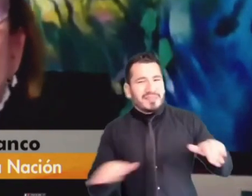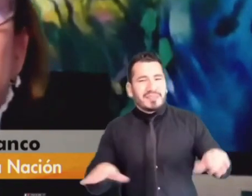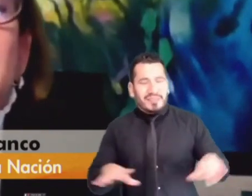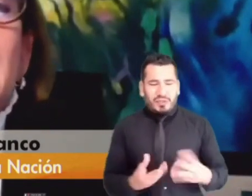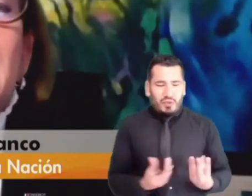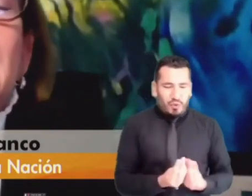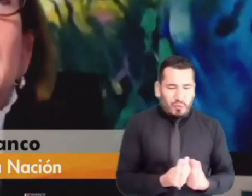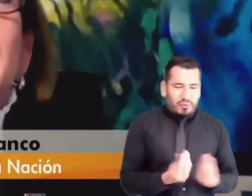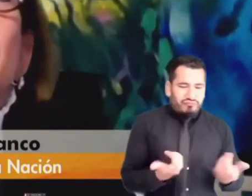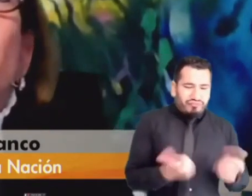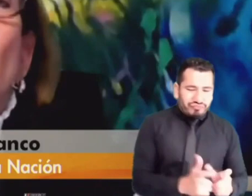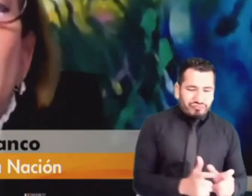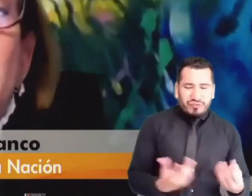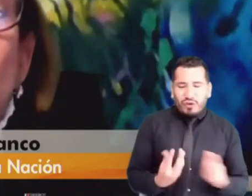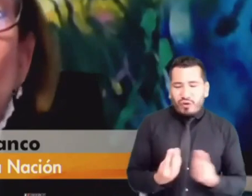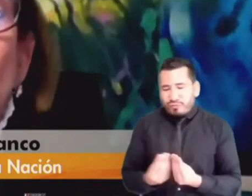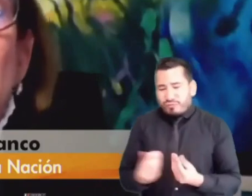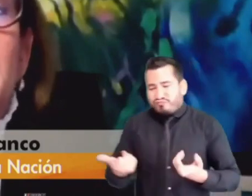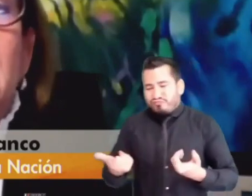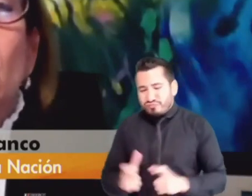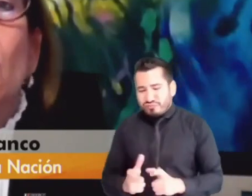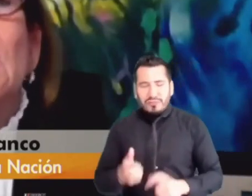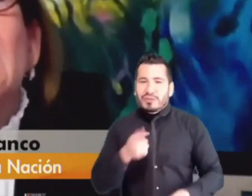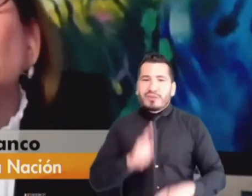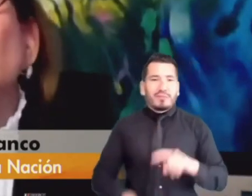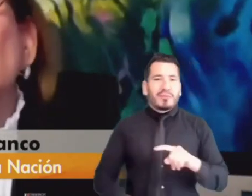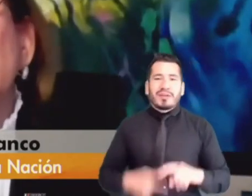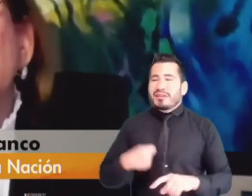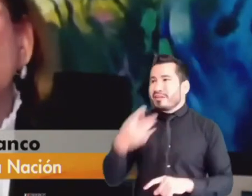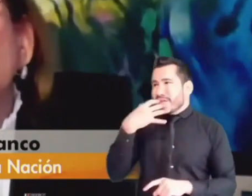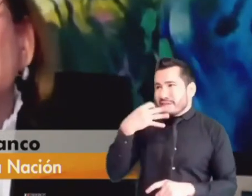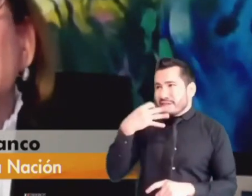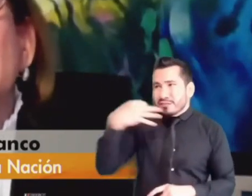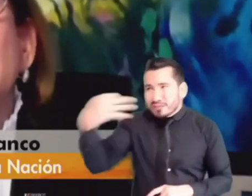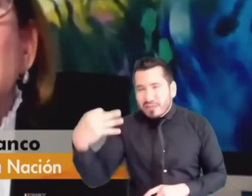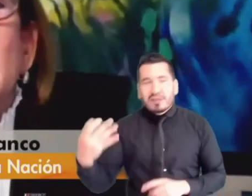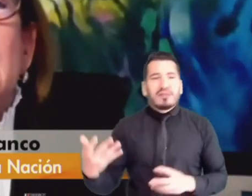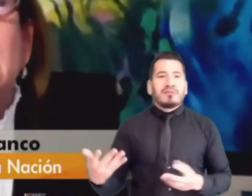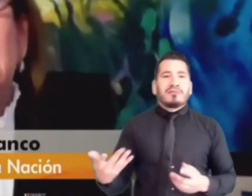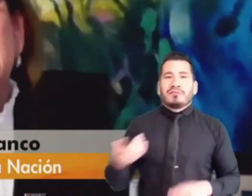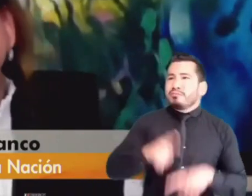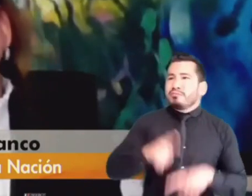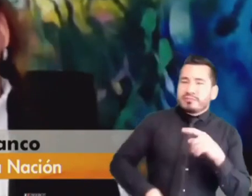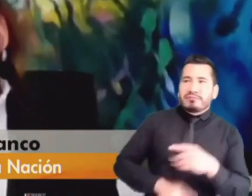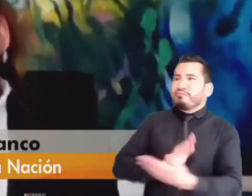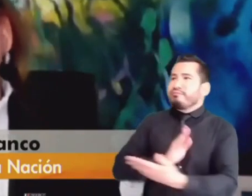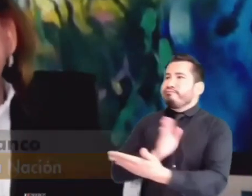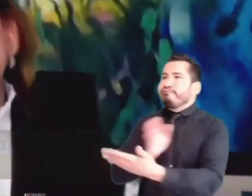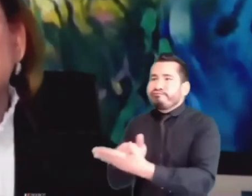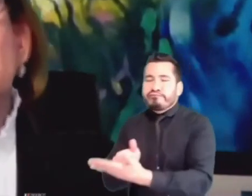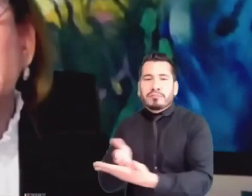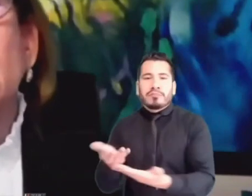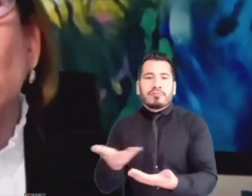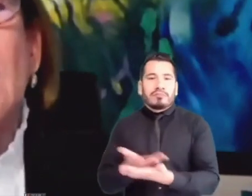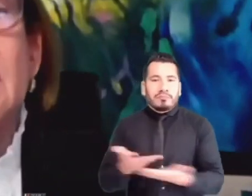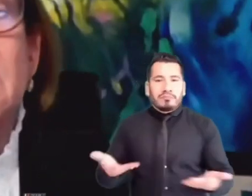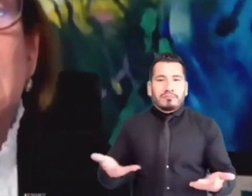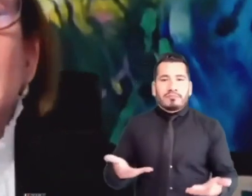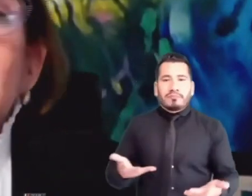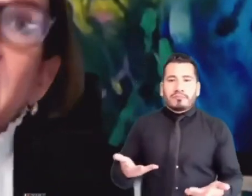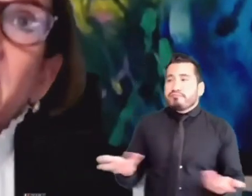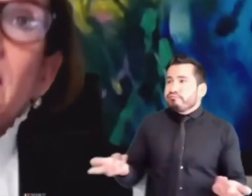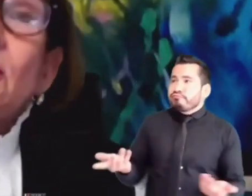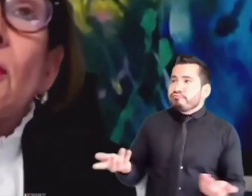de impulsar denuncias en contra de las autoridades que privilegian la satisfacción de esos intereses particulares